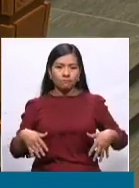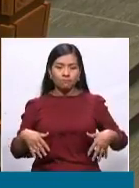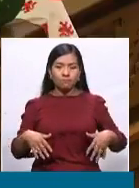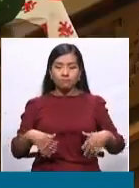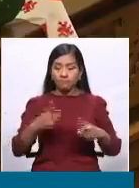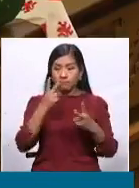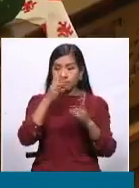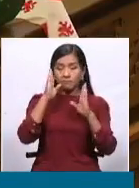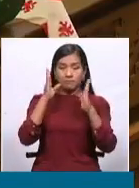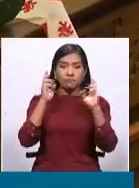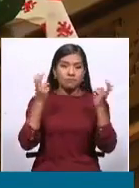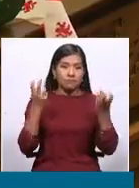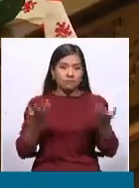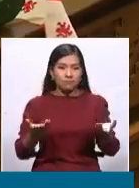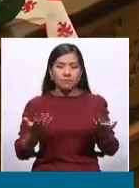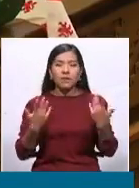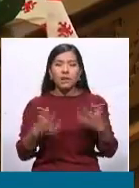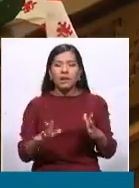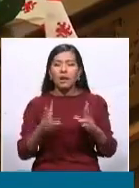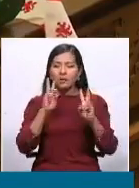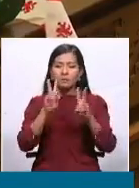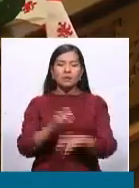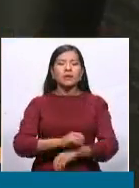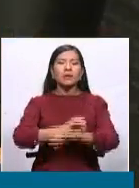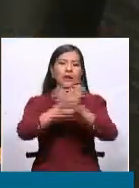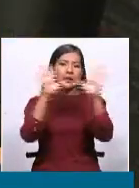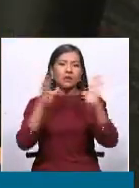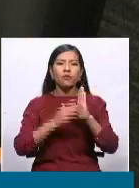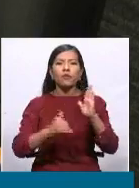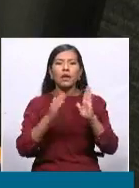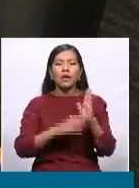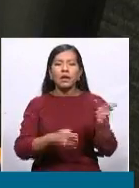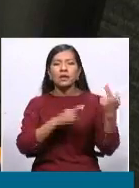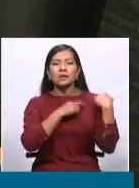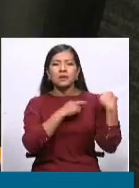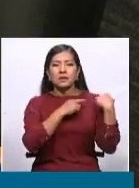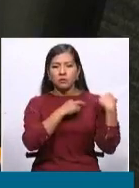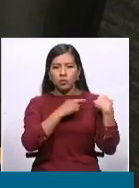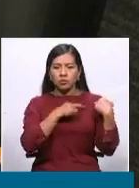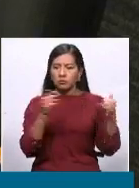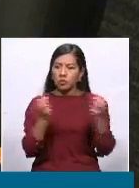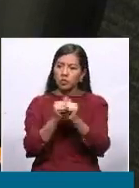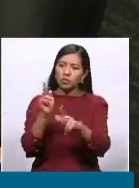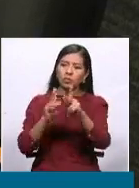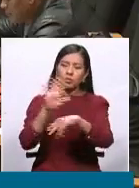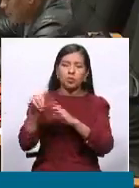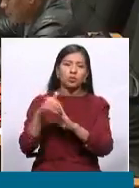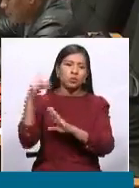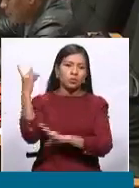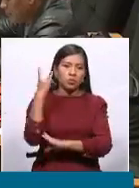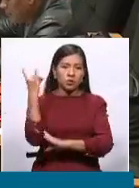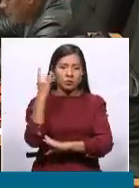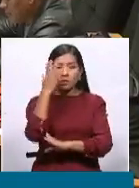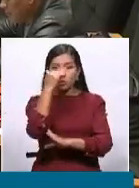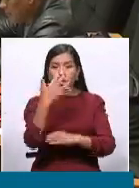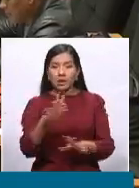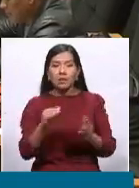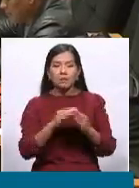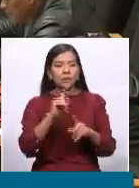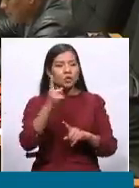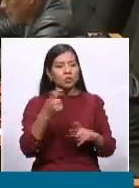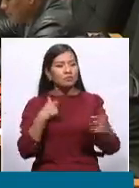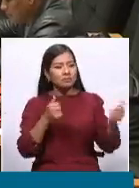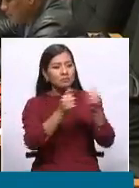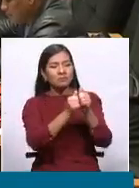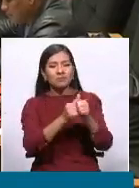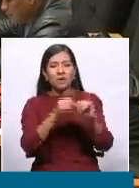Imagínate tú eso. Ahí se nota la falta de responsabilidad, primero, con el pueblo boliviano, porque solamente al amparo de los medios de